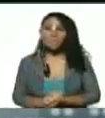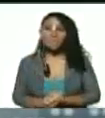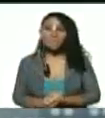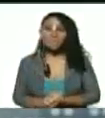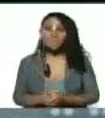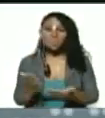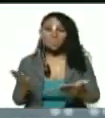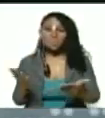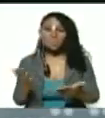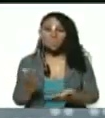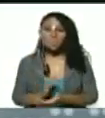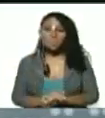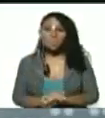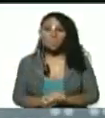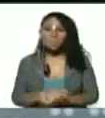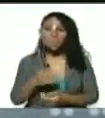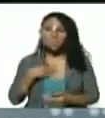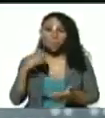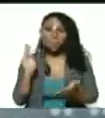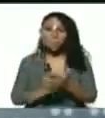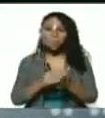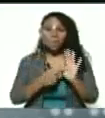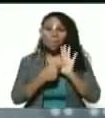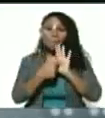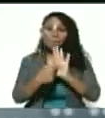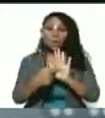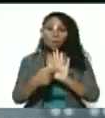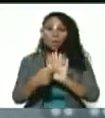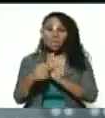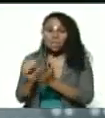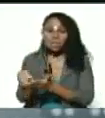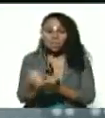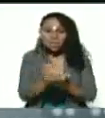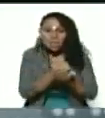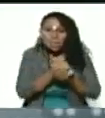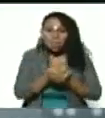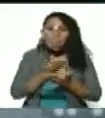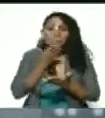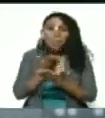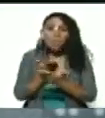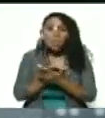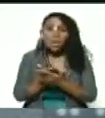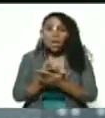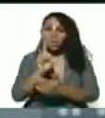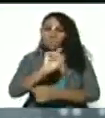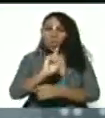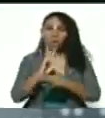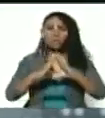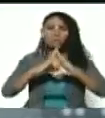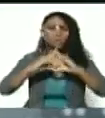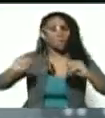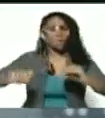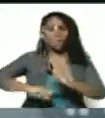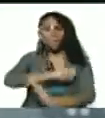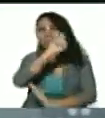Y yo puse un ejemplo que lo recogió, no en toda su magnitud,